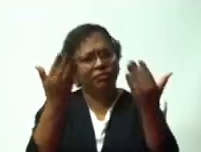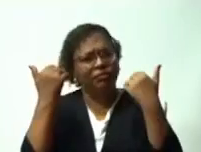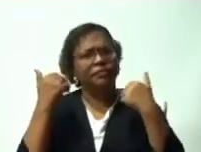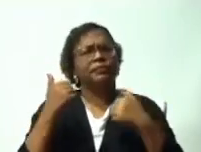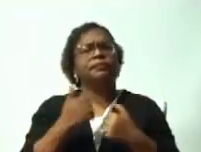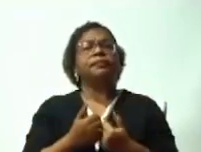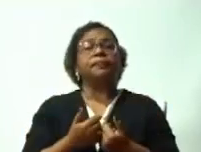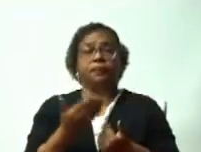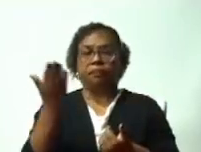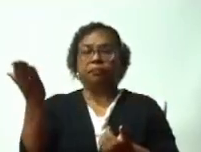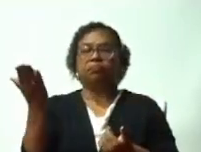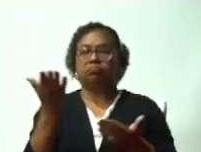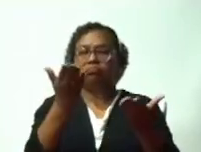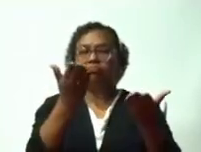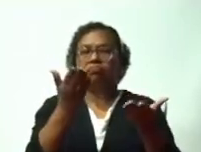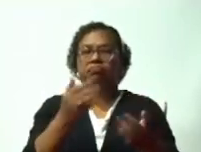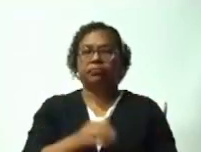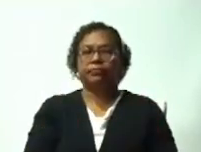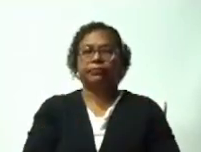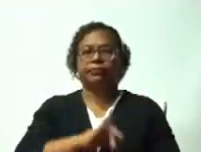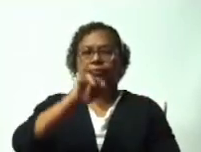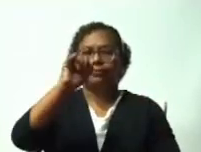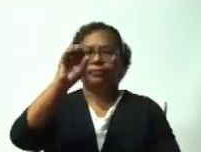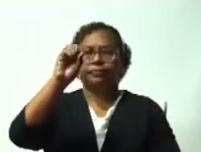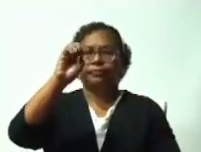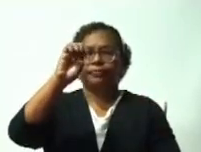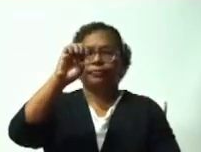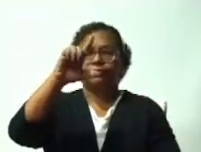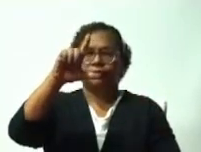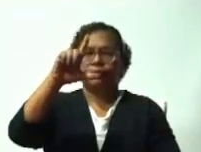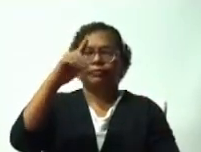Joel tiene la palabra, Joel Cabrera Noñez.